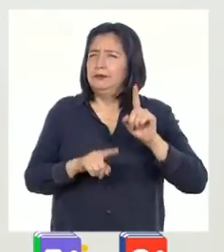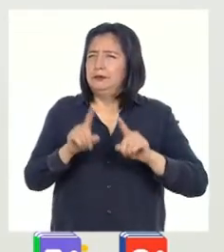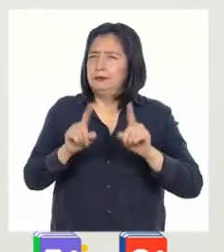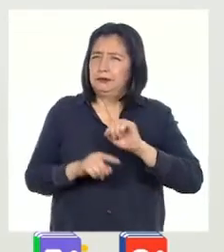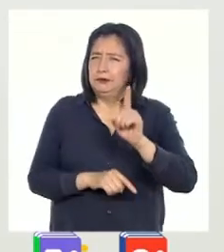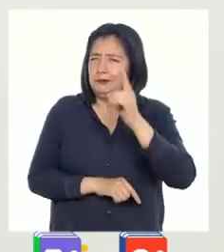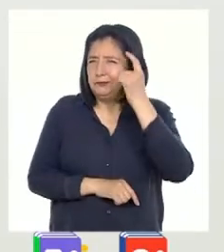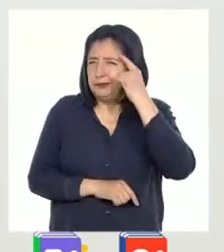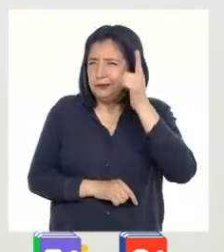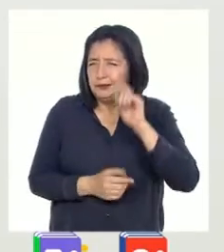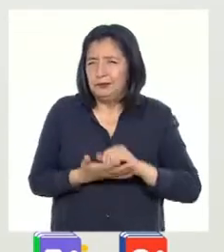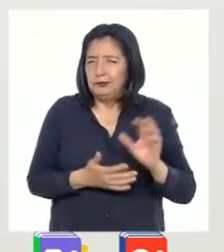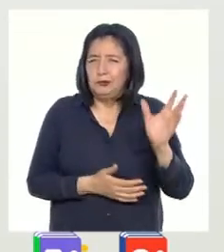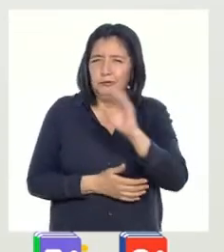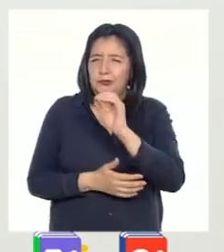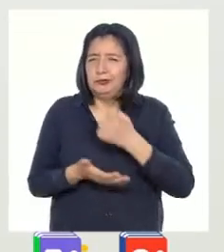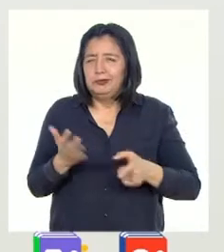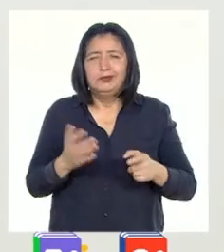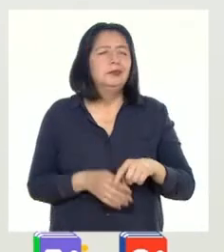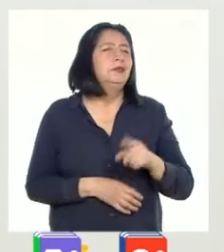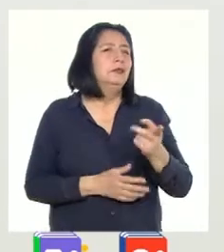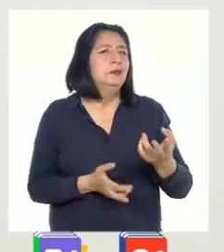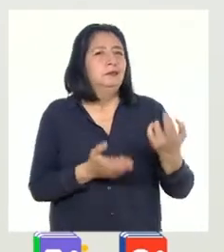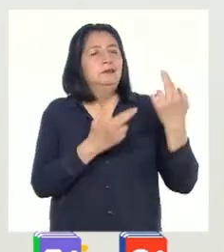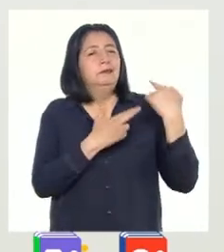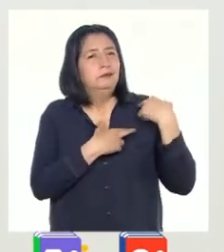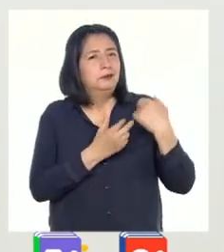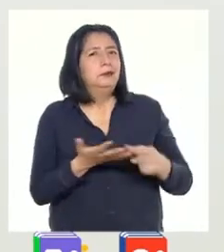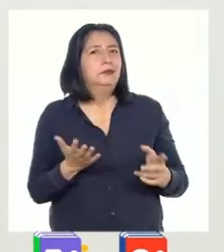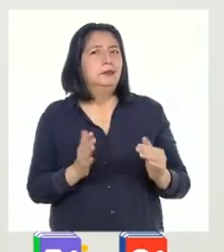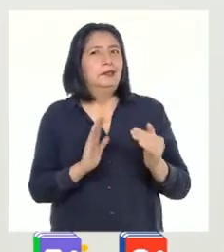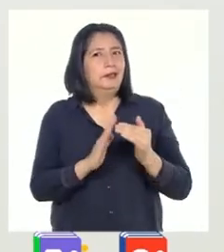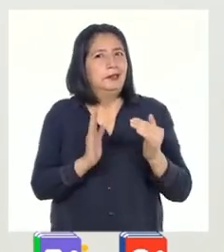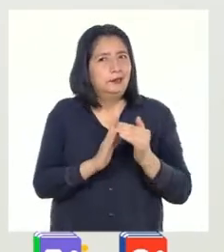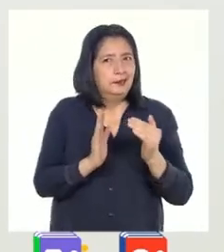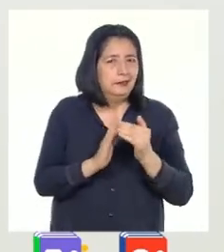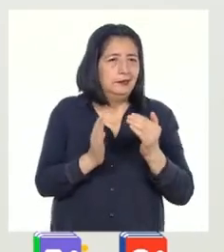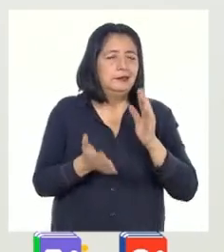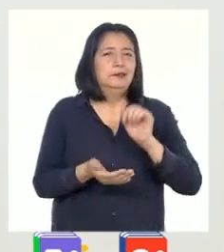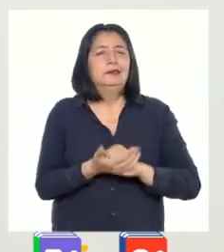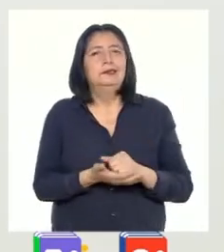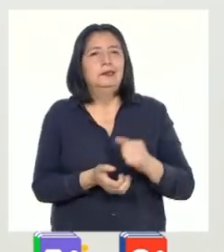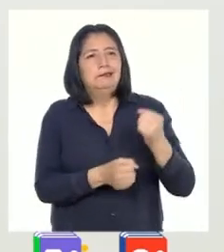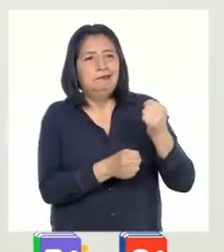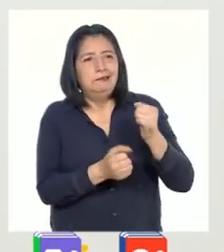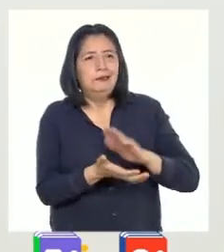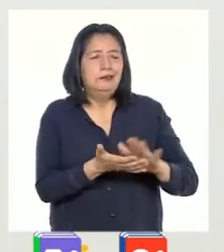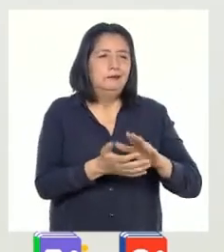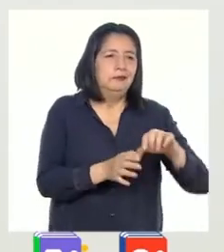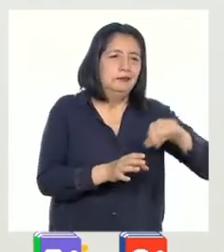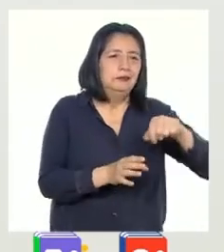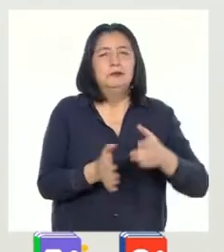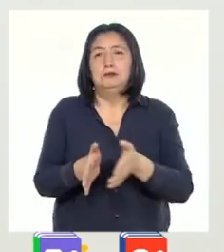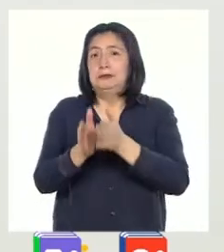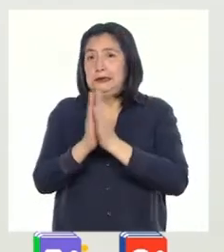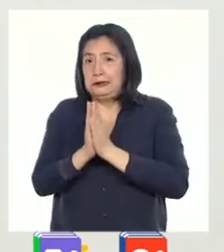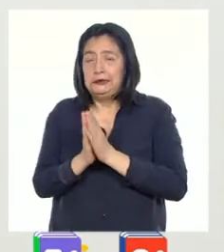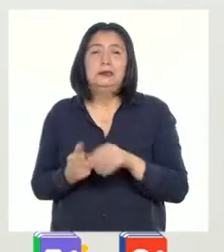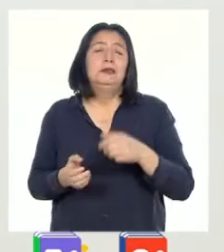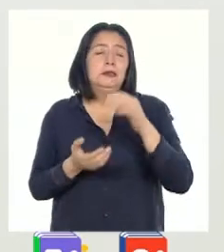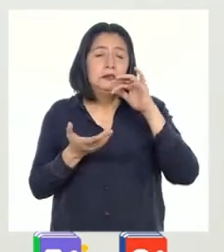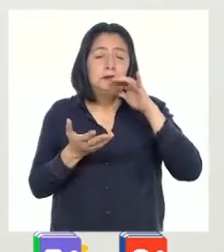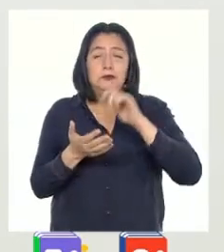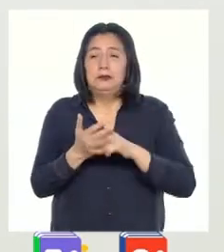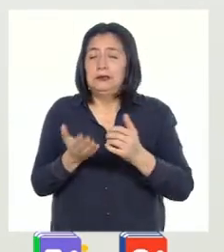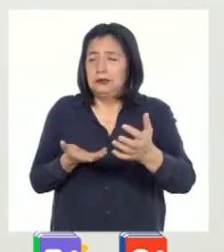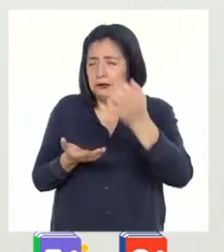no tomamos en cuenta todo lo que implica hacerse cargo de los quehaceres del hogar. Por eso les pedí a mis estudiantes que recogieran